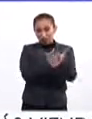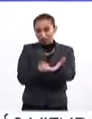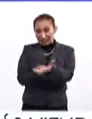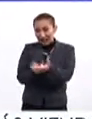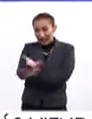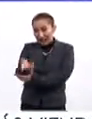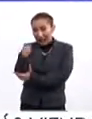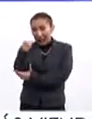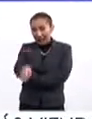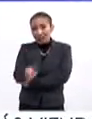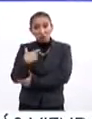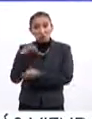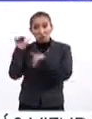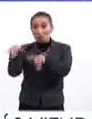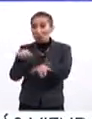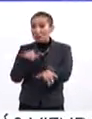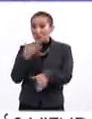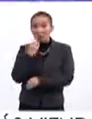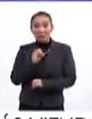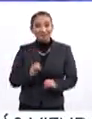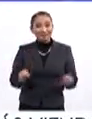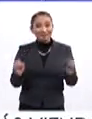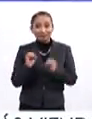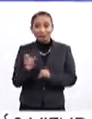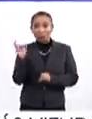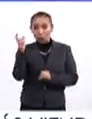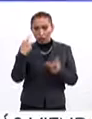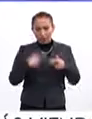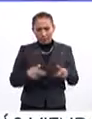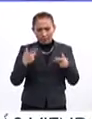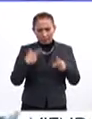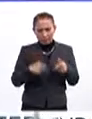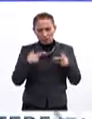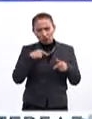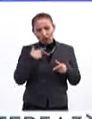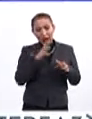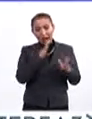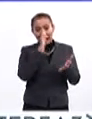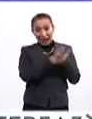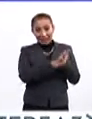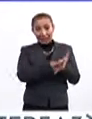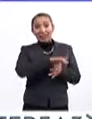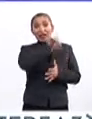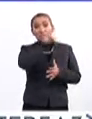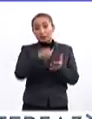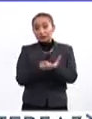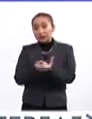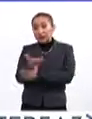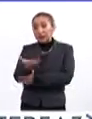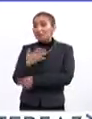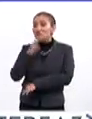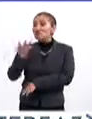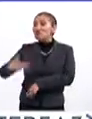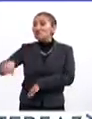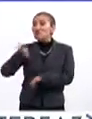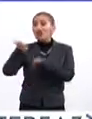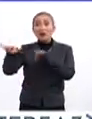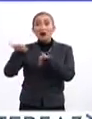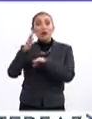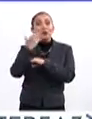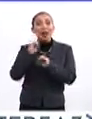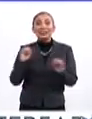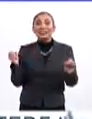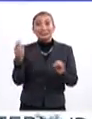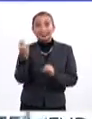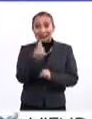penitenciarios no consiguen un empleo. Cuando una persona sale de prisión, no encuentra trabajo y